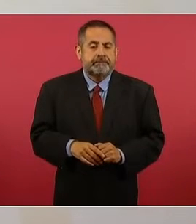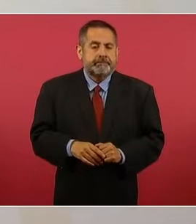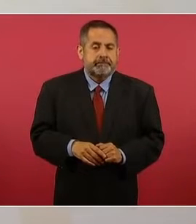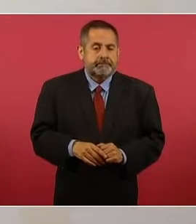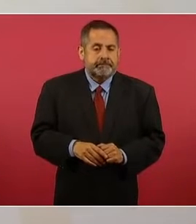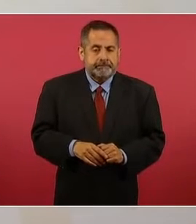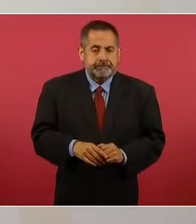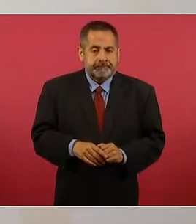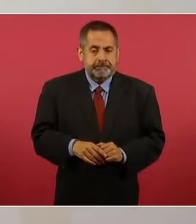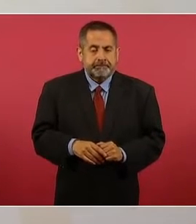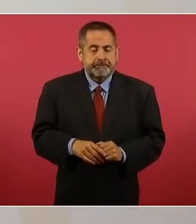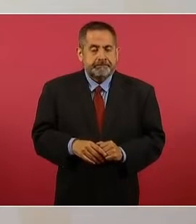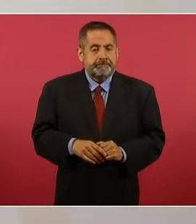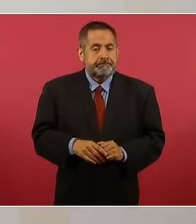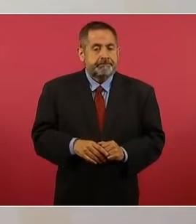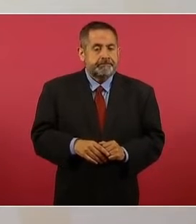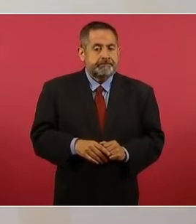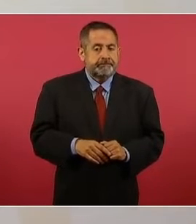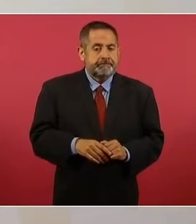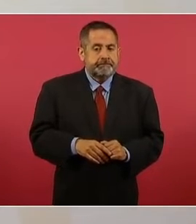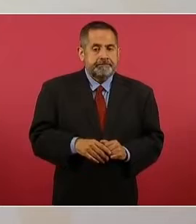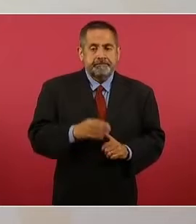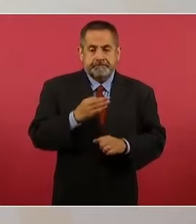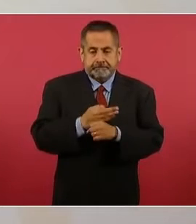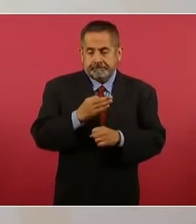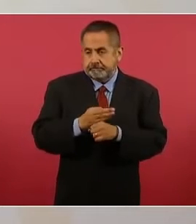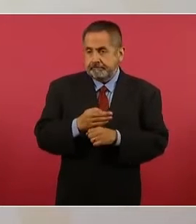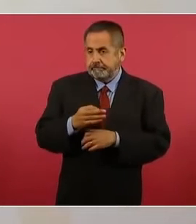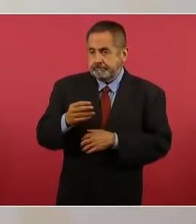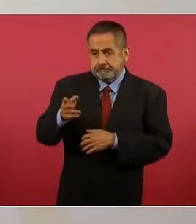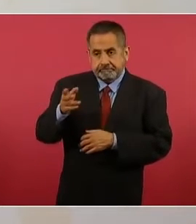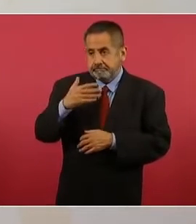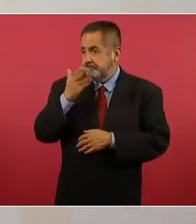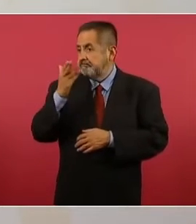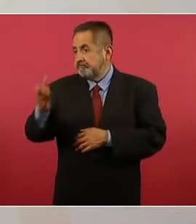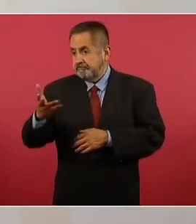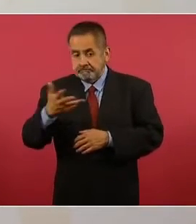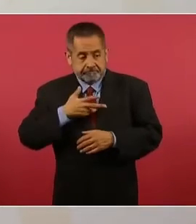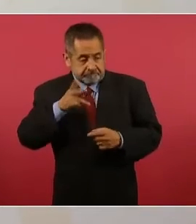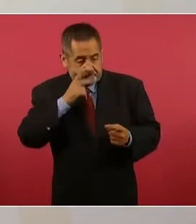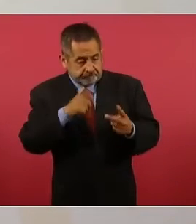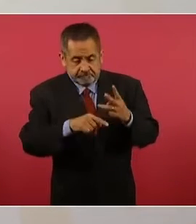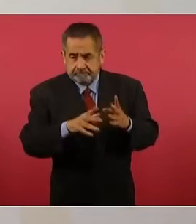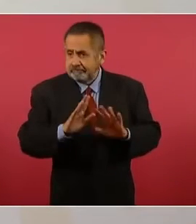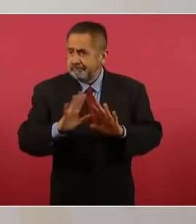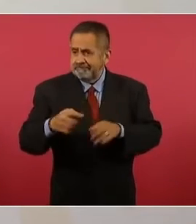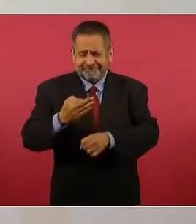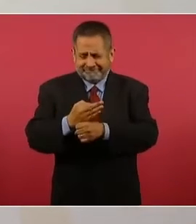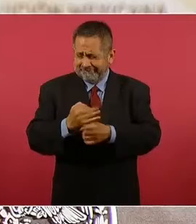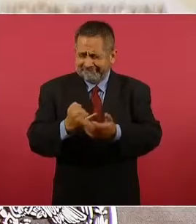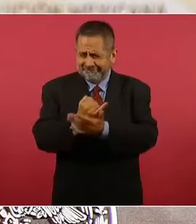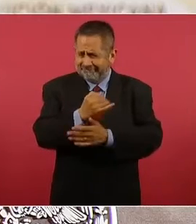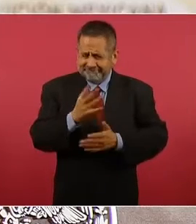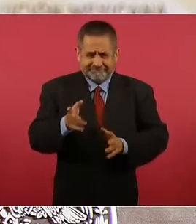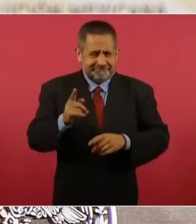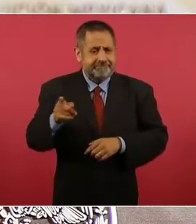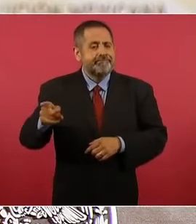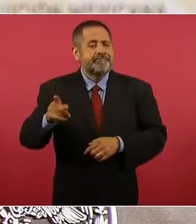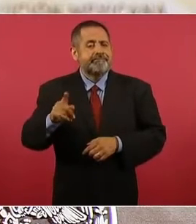Se está pidiendo que si se tienen los elementos, ya la Fiscalía de Chihuahua